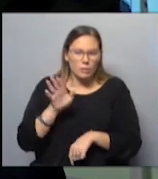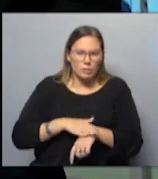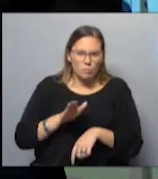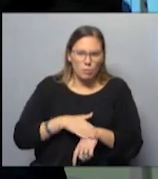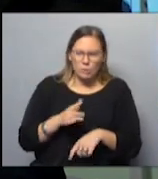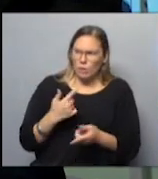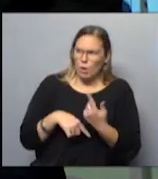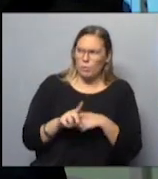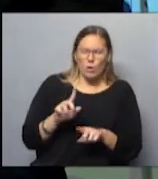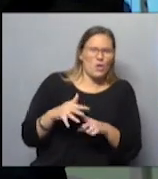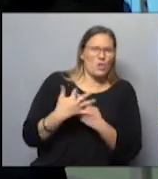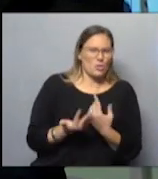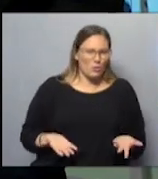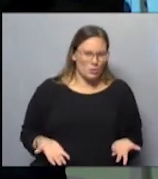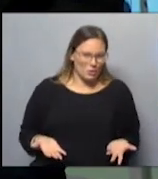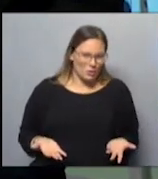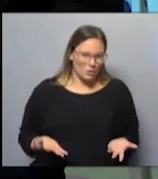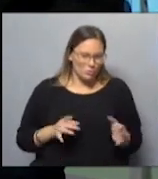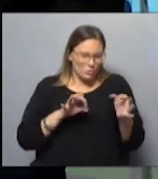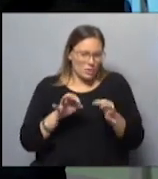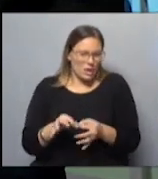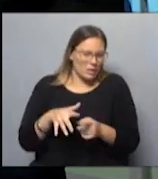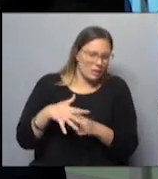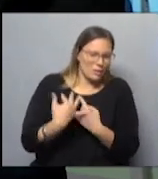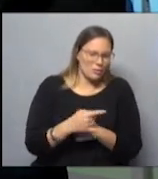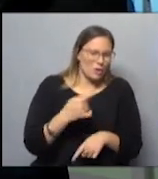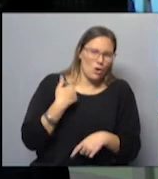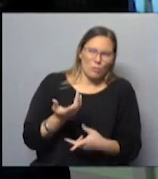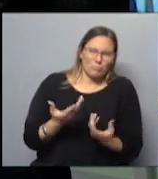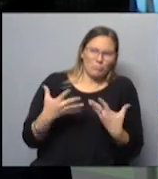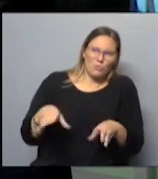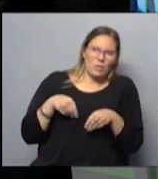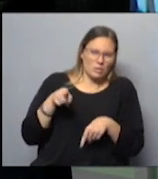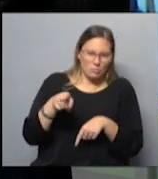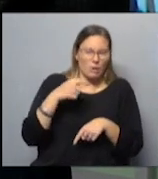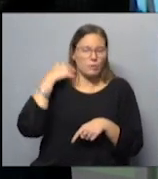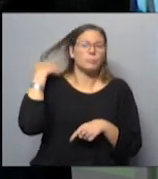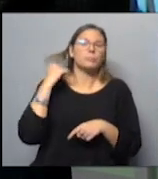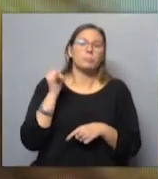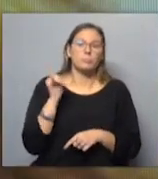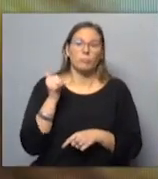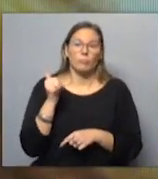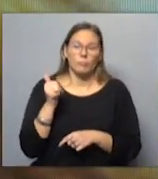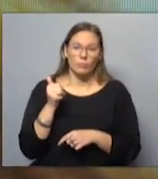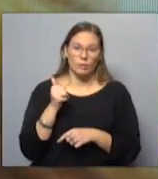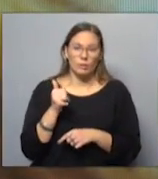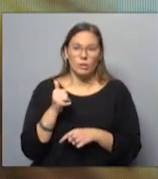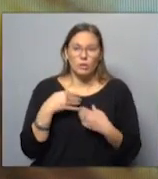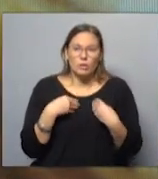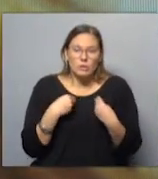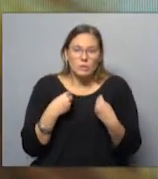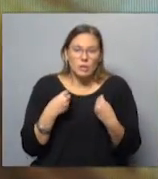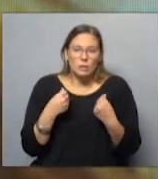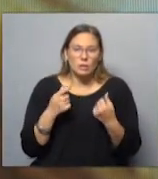pero notó en torno, en el entorno al que llegaste. sin duda, sin duda. Todo eso es como, yo siento que